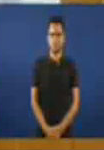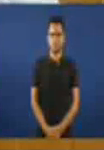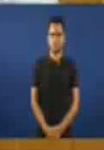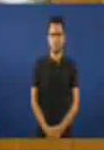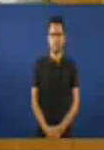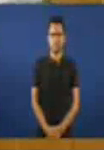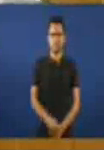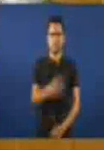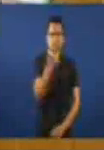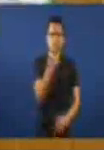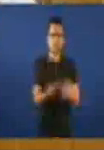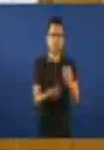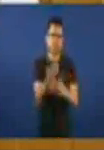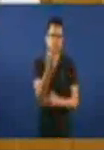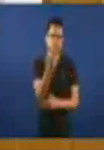Bueno, pois, bons días.